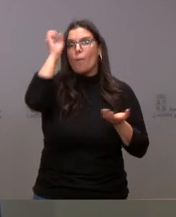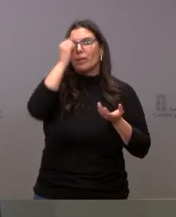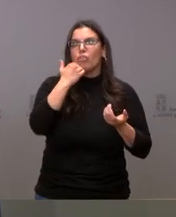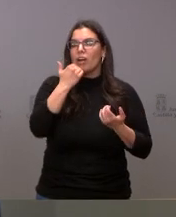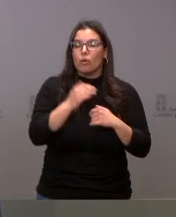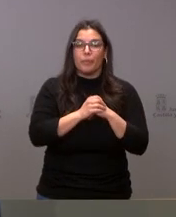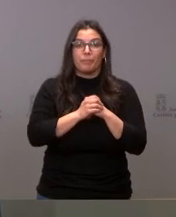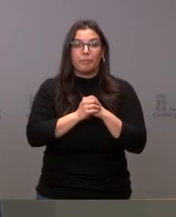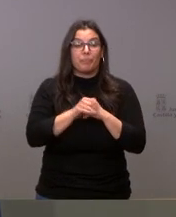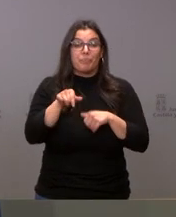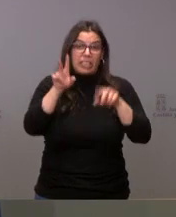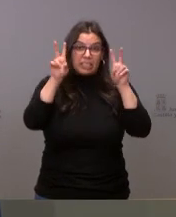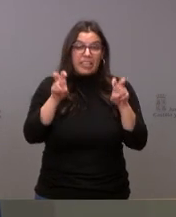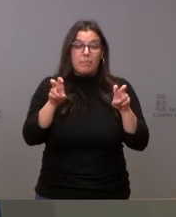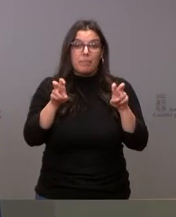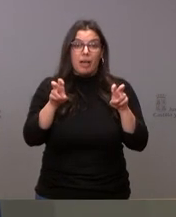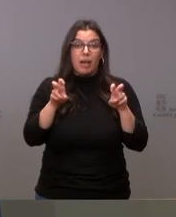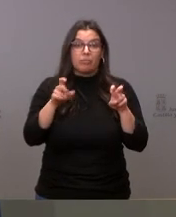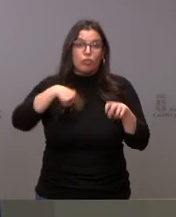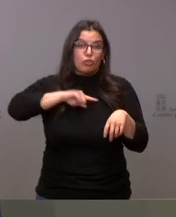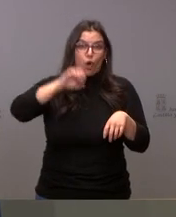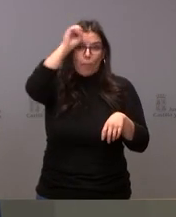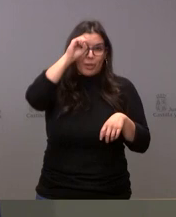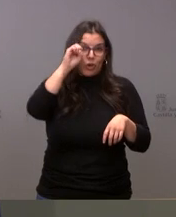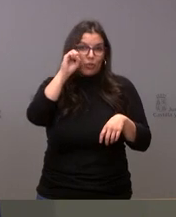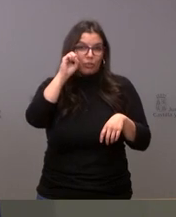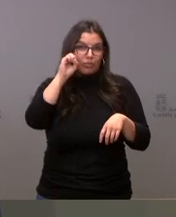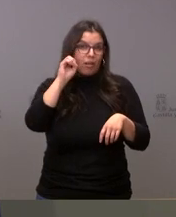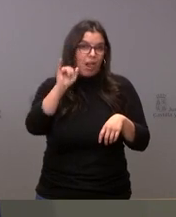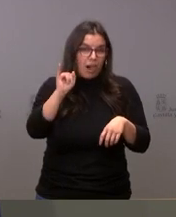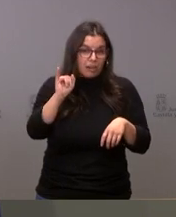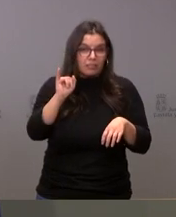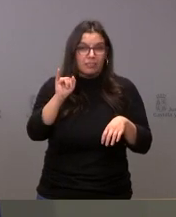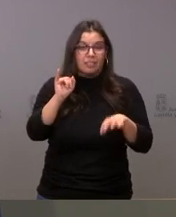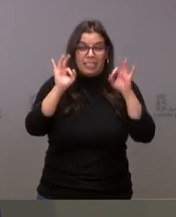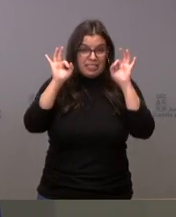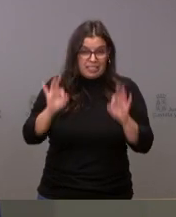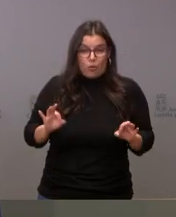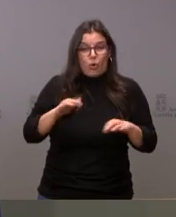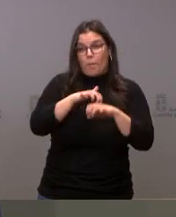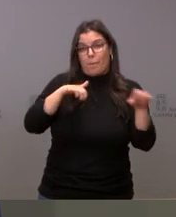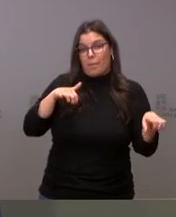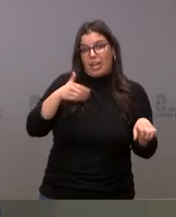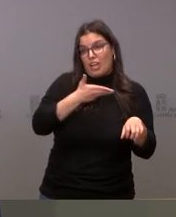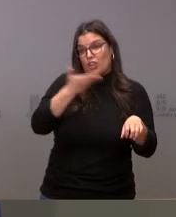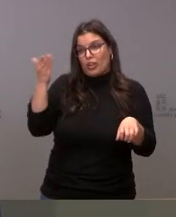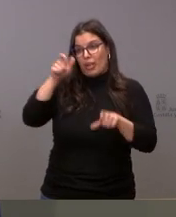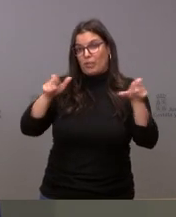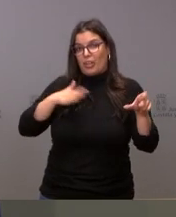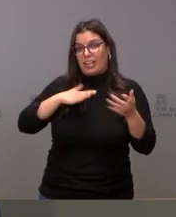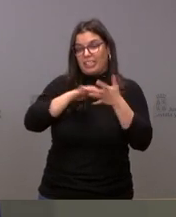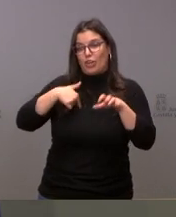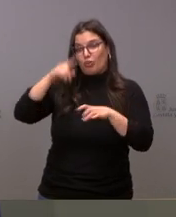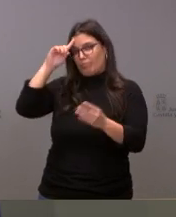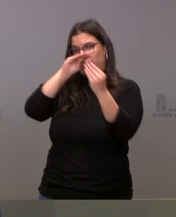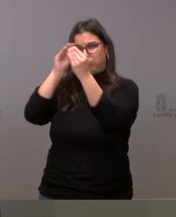Pues sobre este asunto tenemos opinión que seguramente coincide con la de la mayoría de las personas de Castilla y León pero